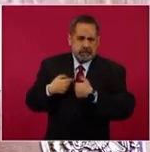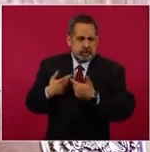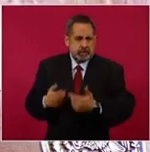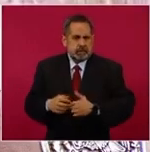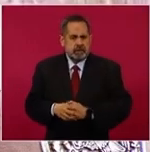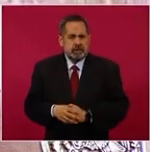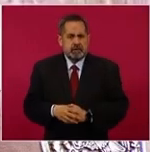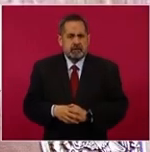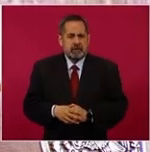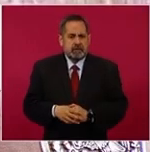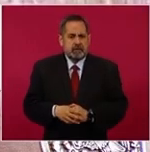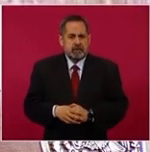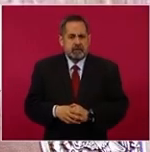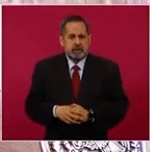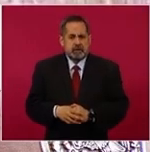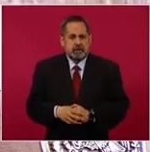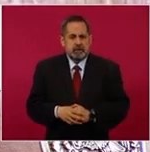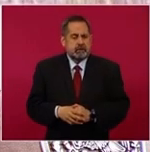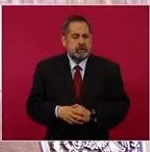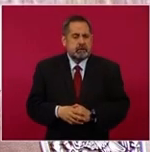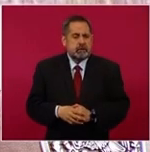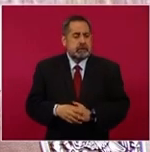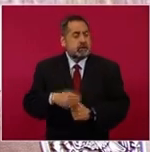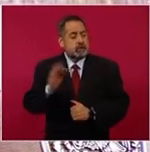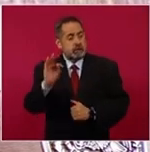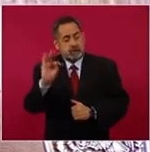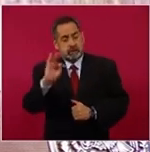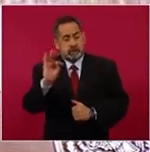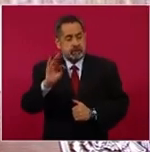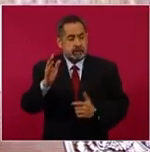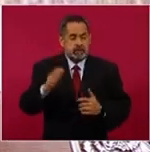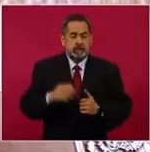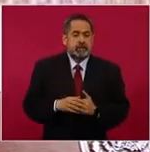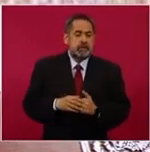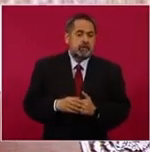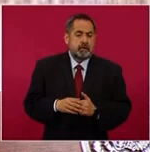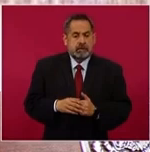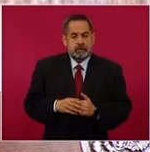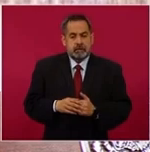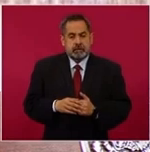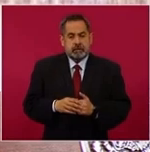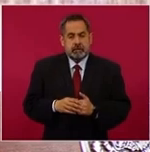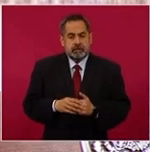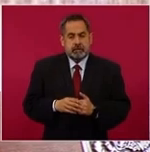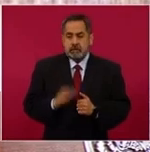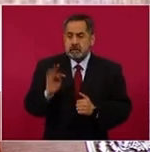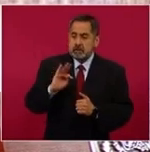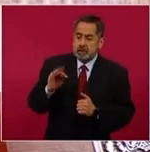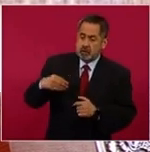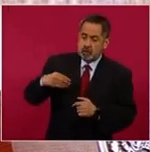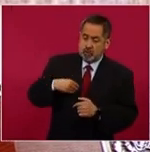puede ser que no sea culpable,